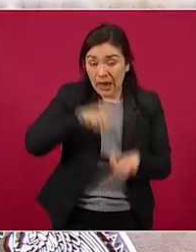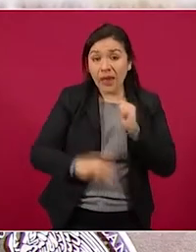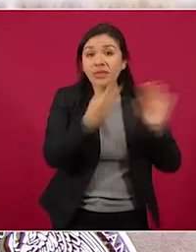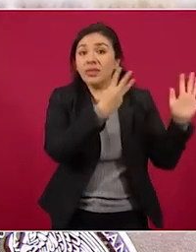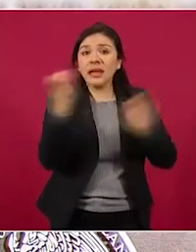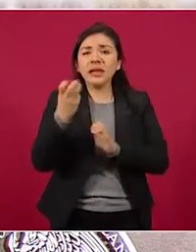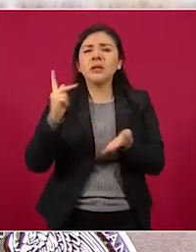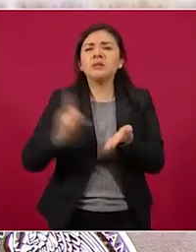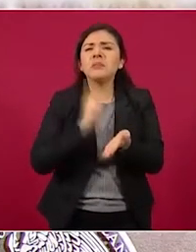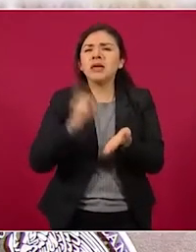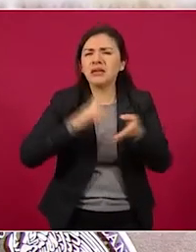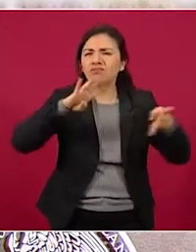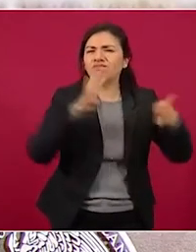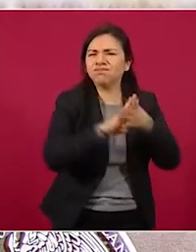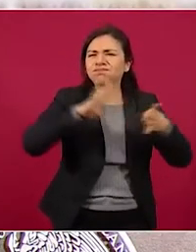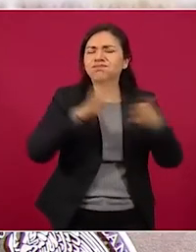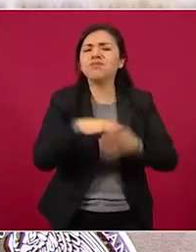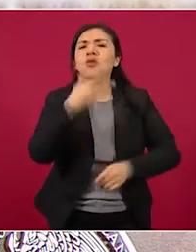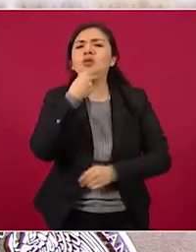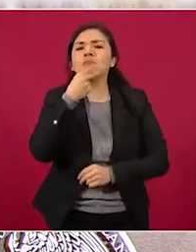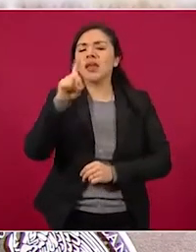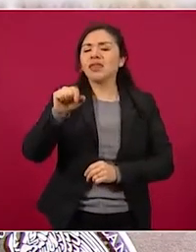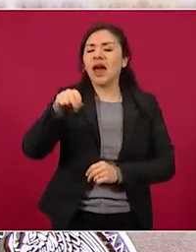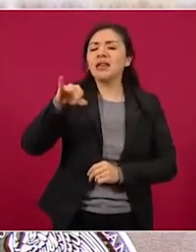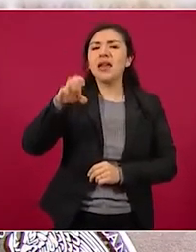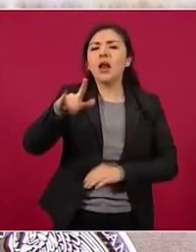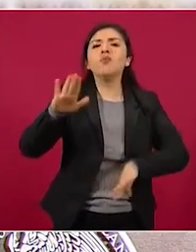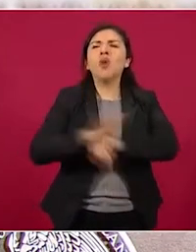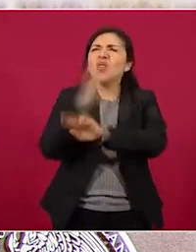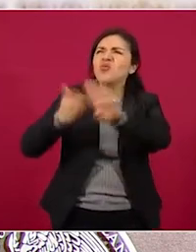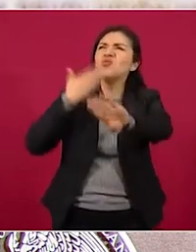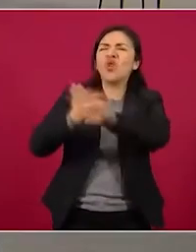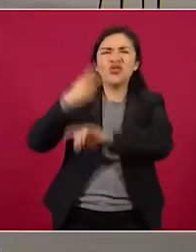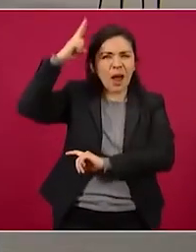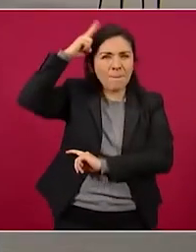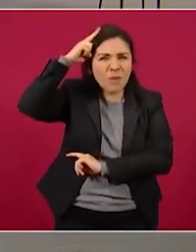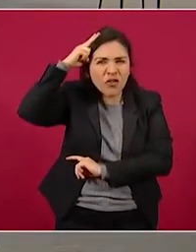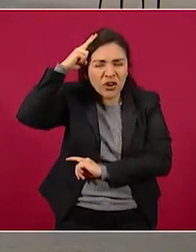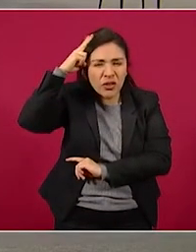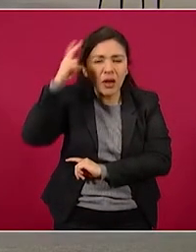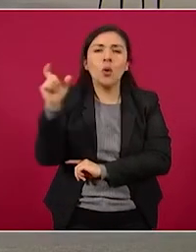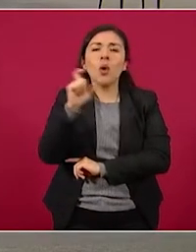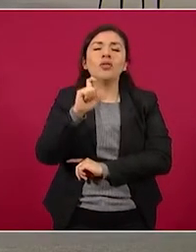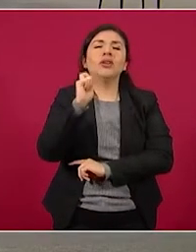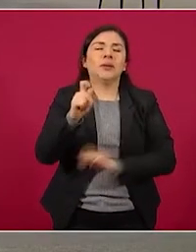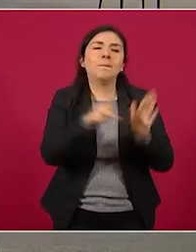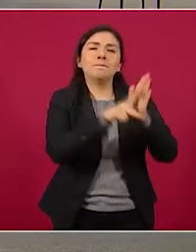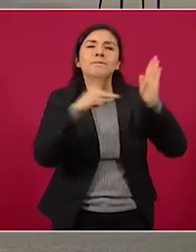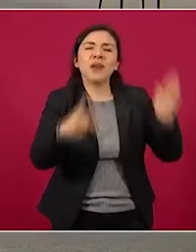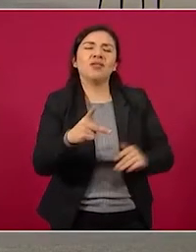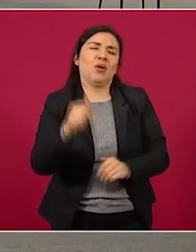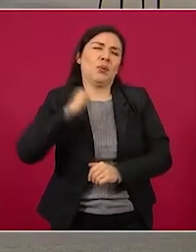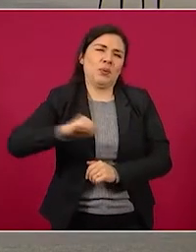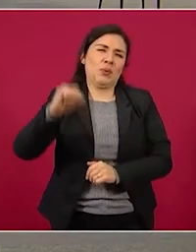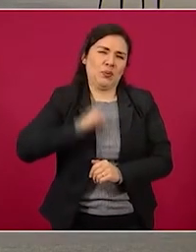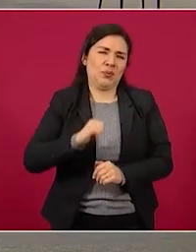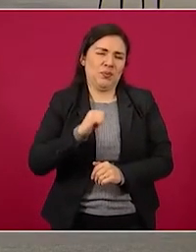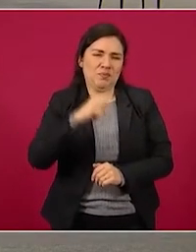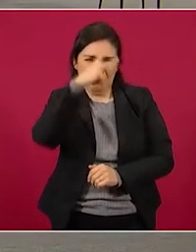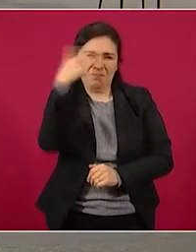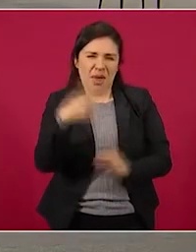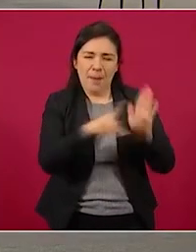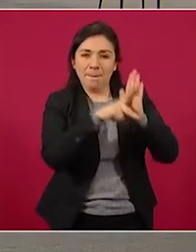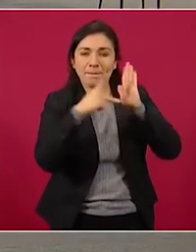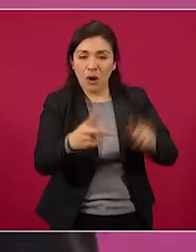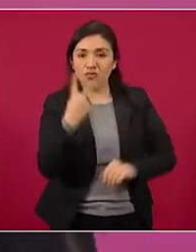arrestos de Daniel Cabrera por opinar contra Porfirio Díaz, desde el hijo del aguisote y el colmillo público.